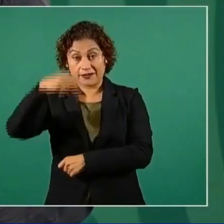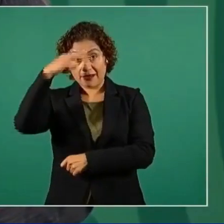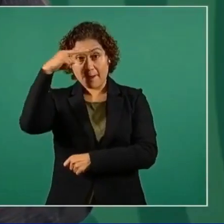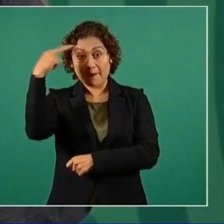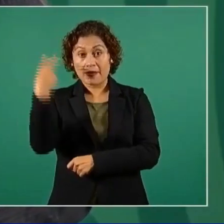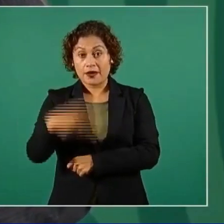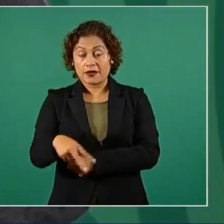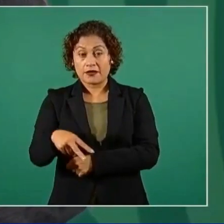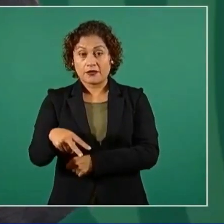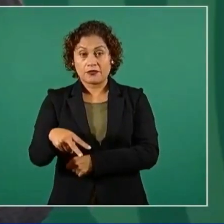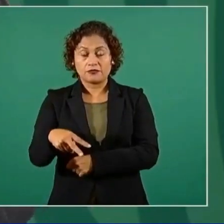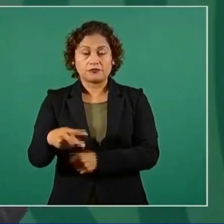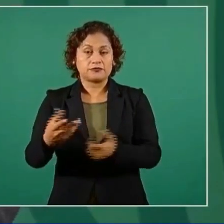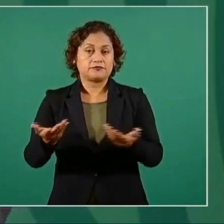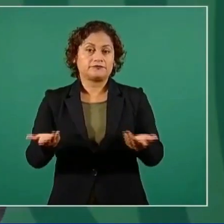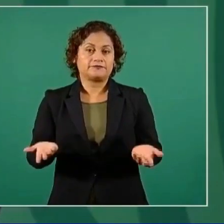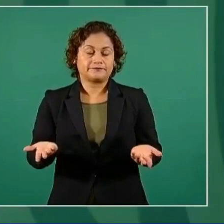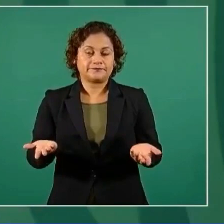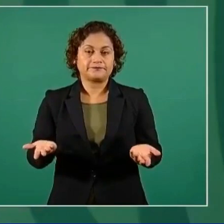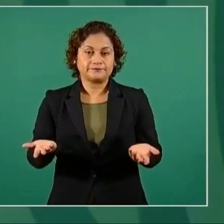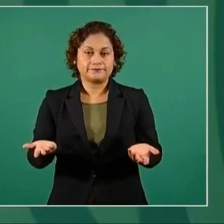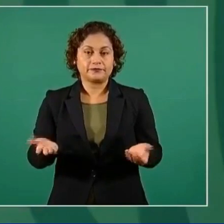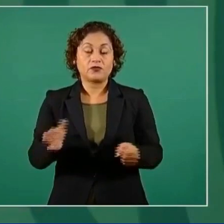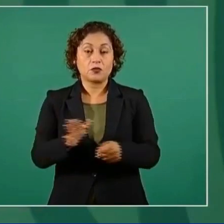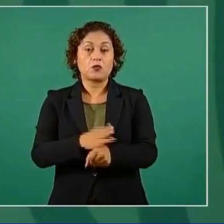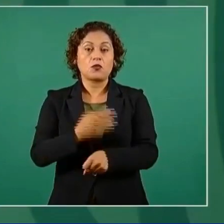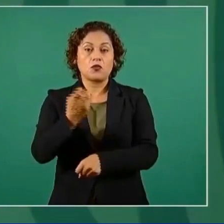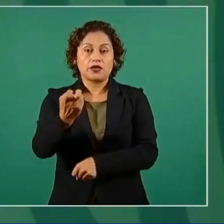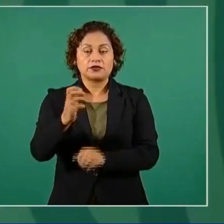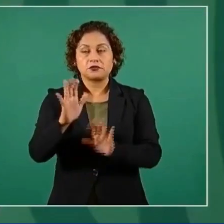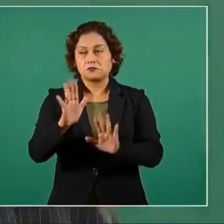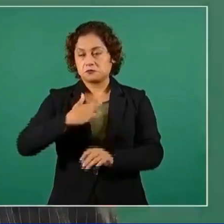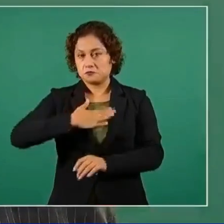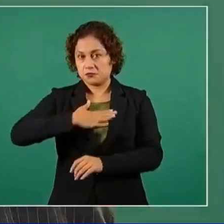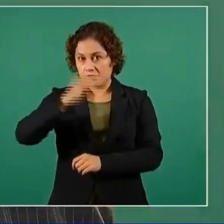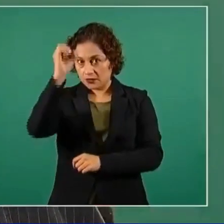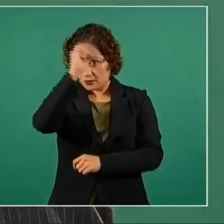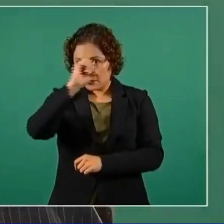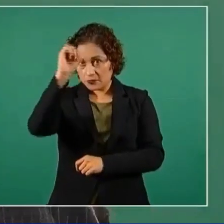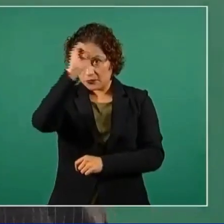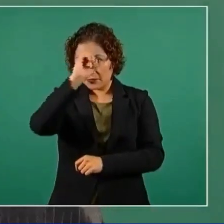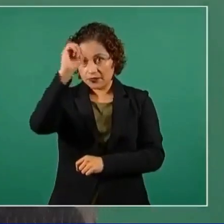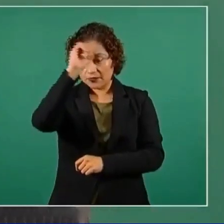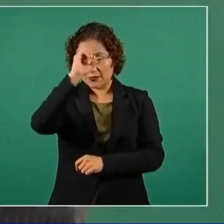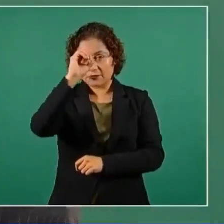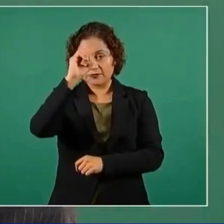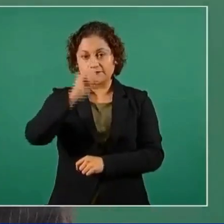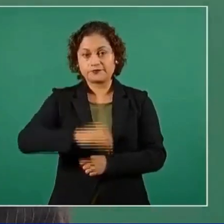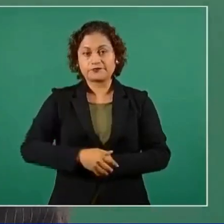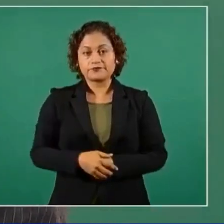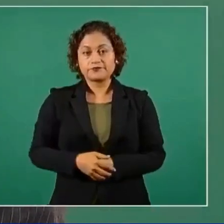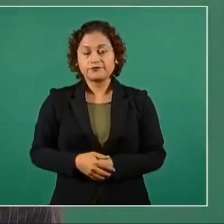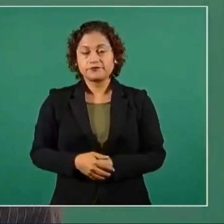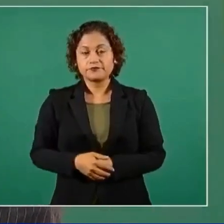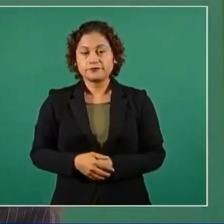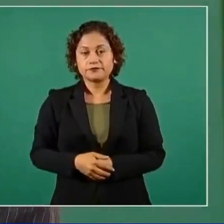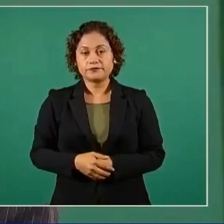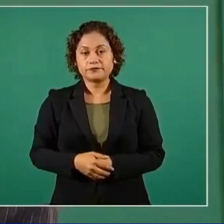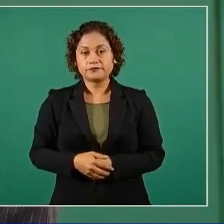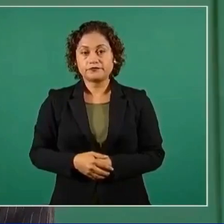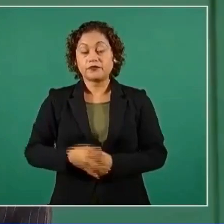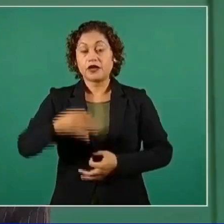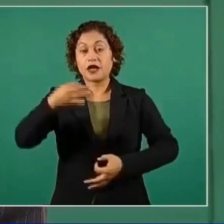Entonces, creo yo que el juzgado de